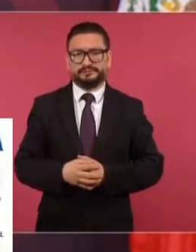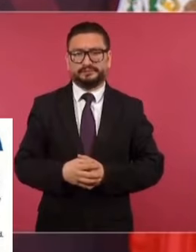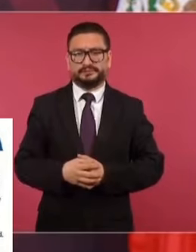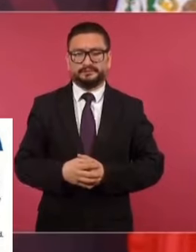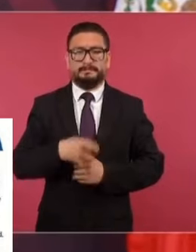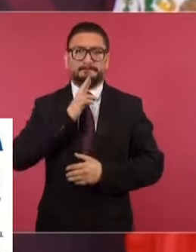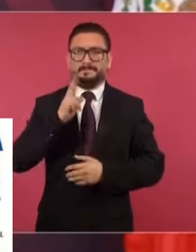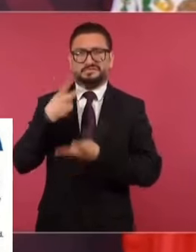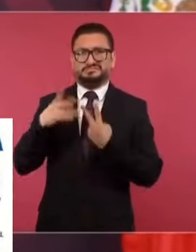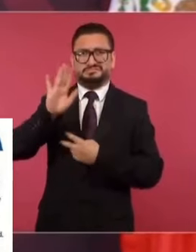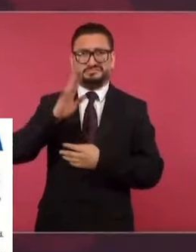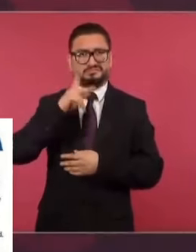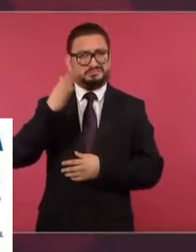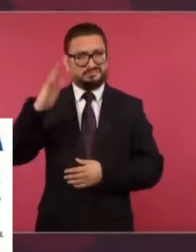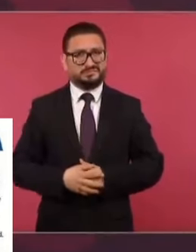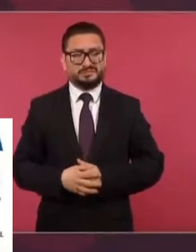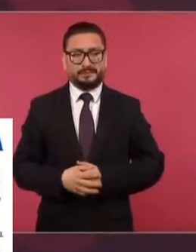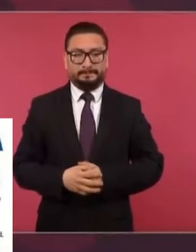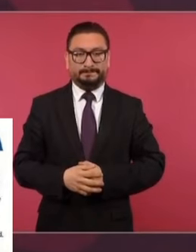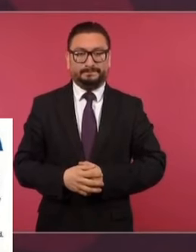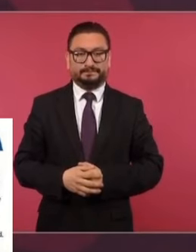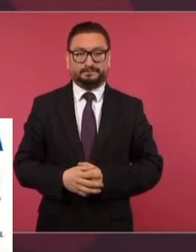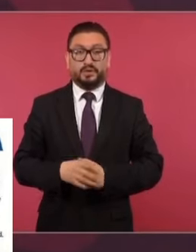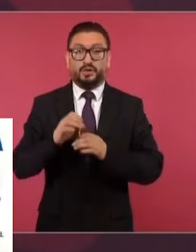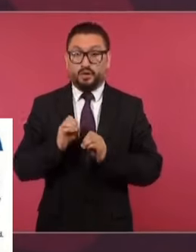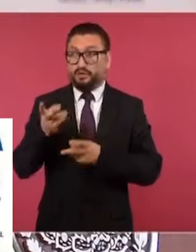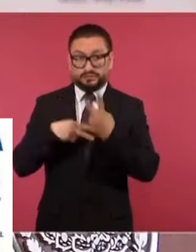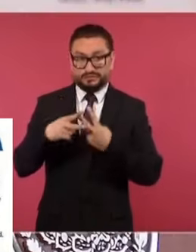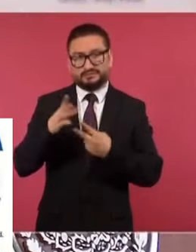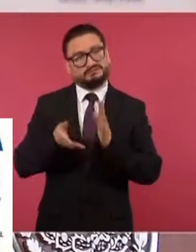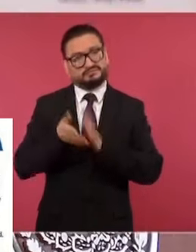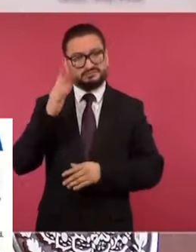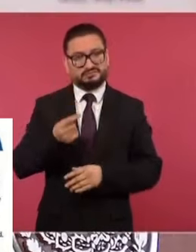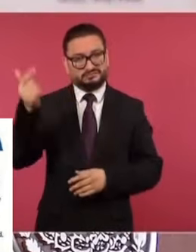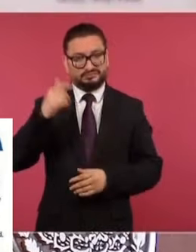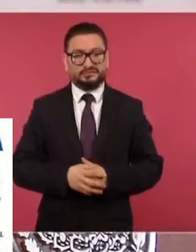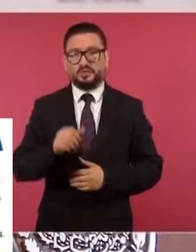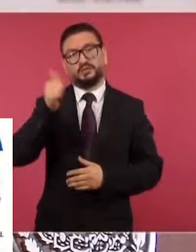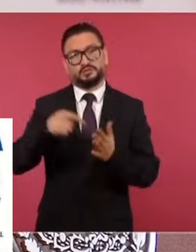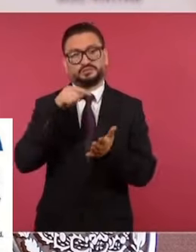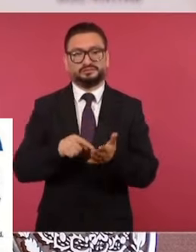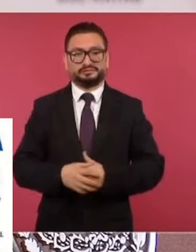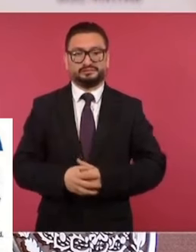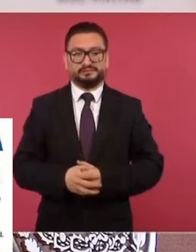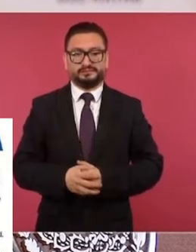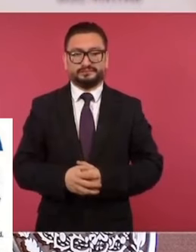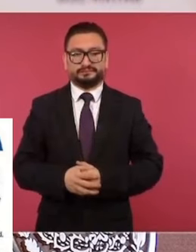No, mejor que no vengan o que se vayan a otra parte.